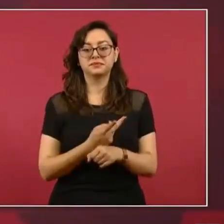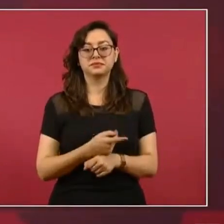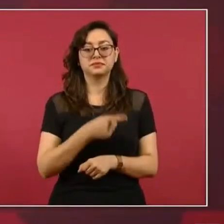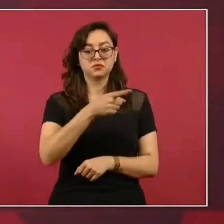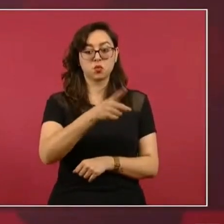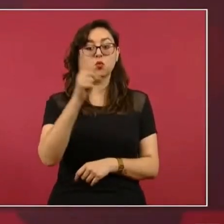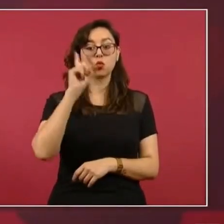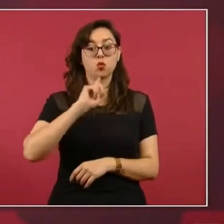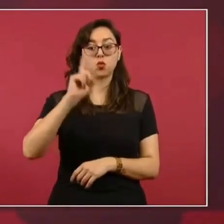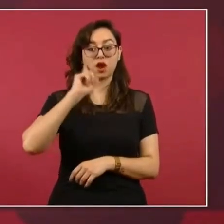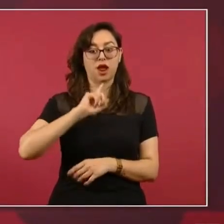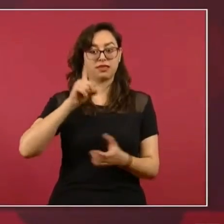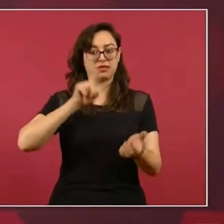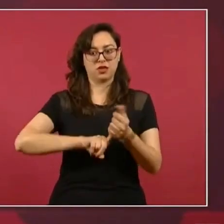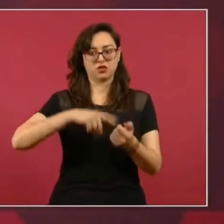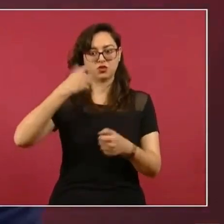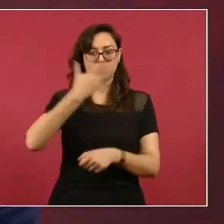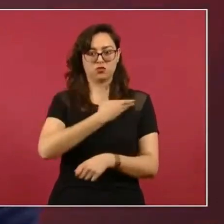COFESE.